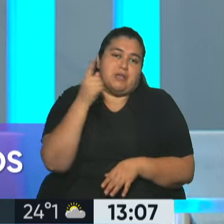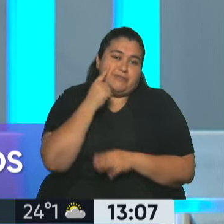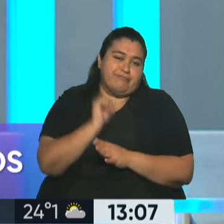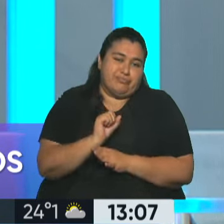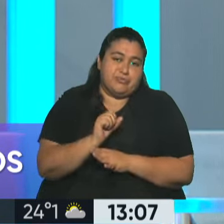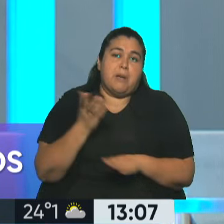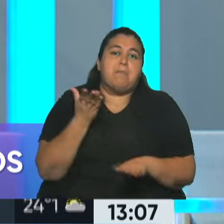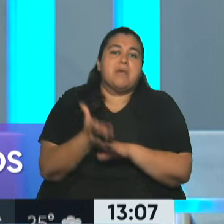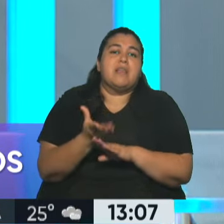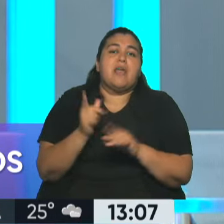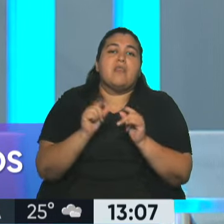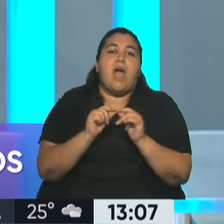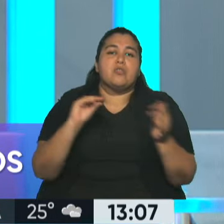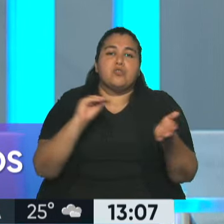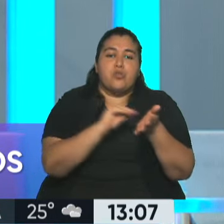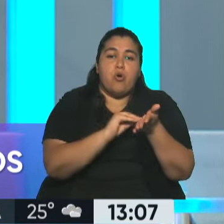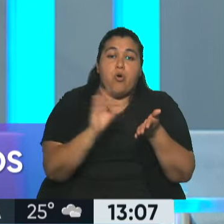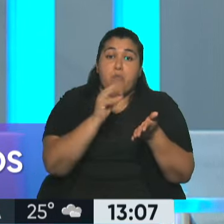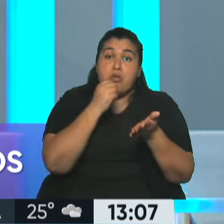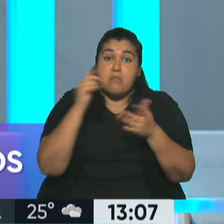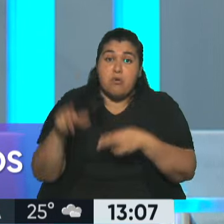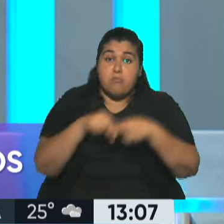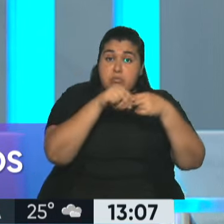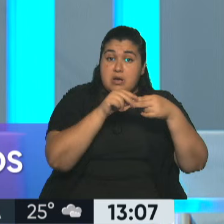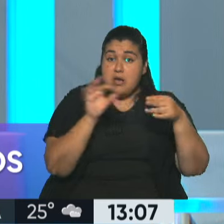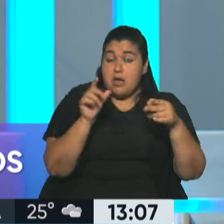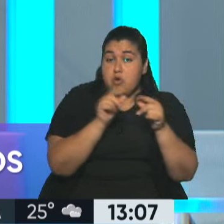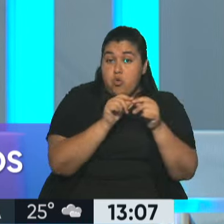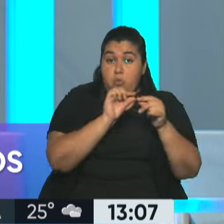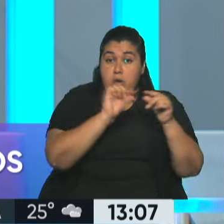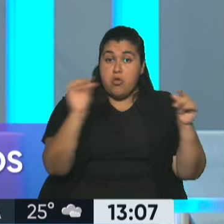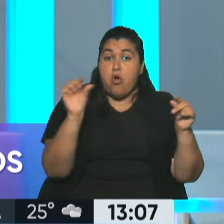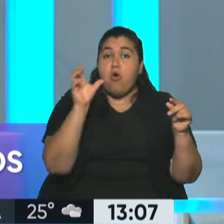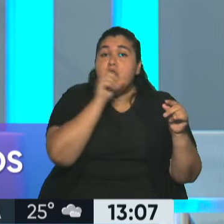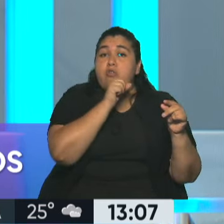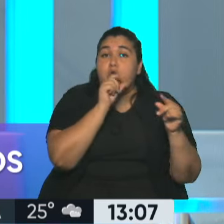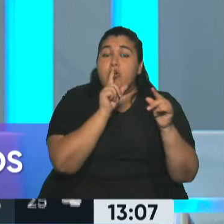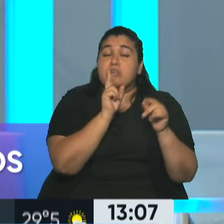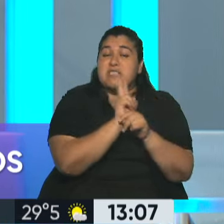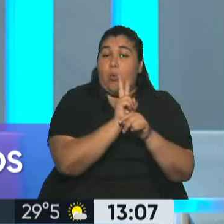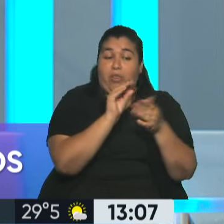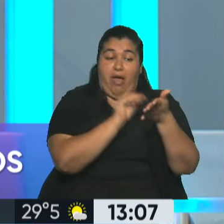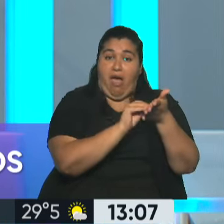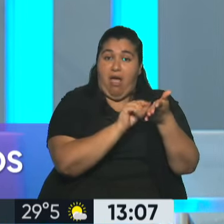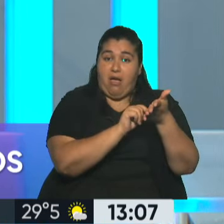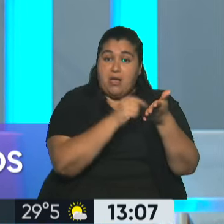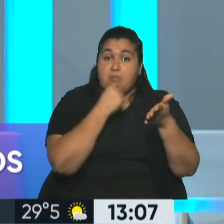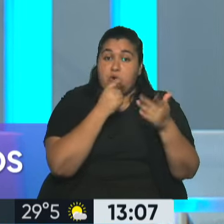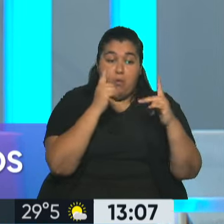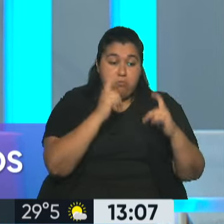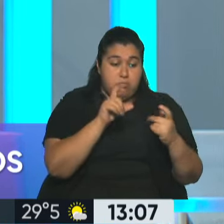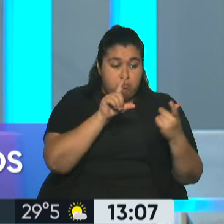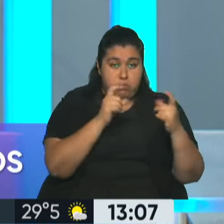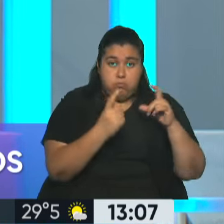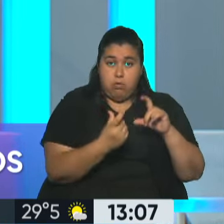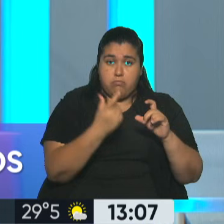crédito y si no es que la tenés cargada en tu cuenta, el número que aparece del código de seguridad. Si vos le sacás la foto a una tarjeta de crédito, frente de orso tenés